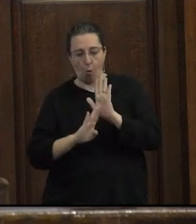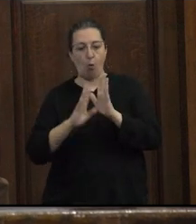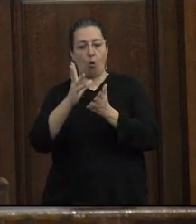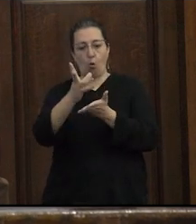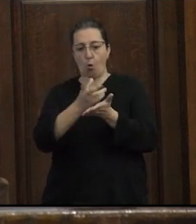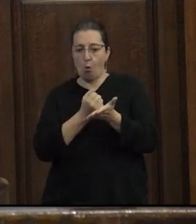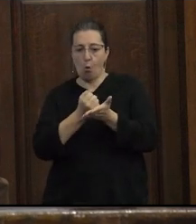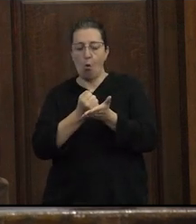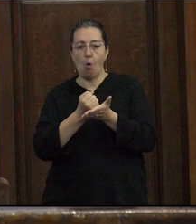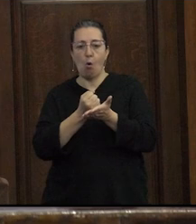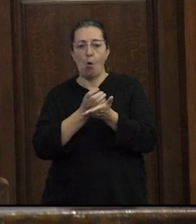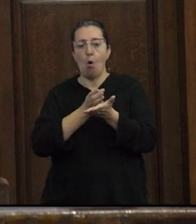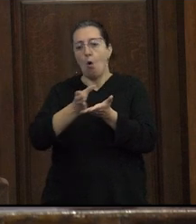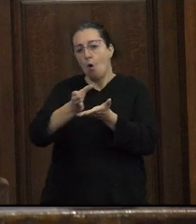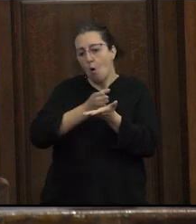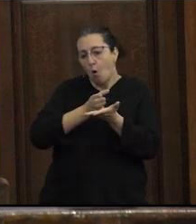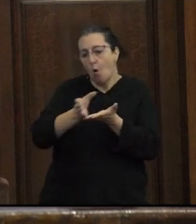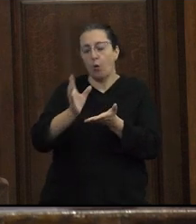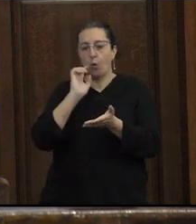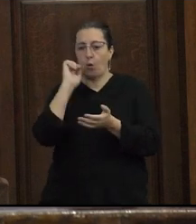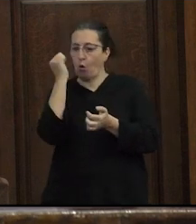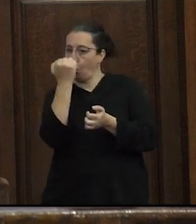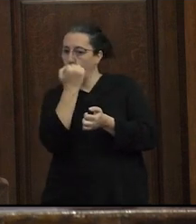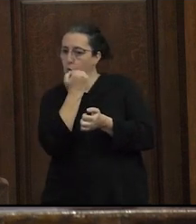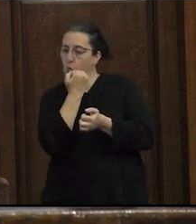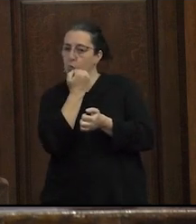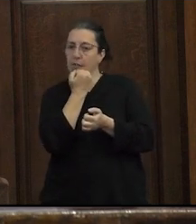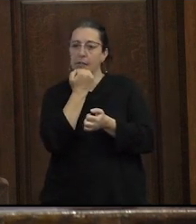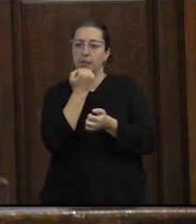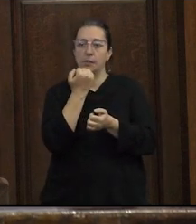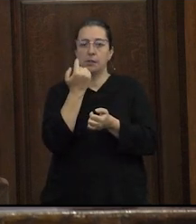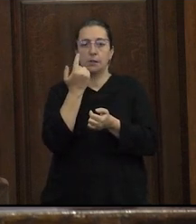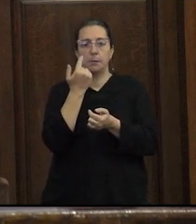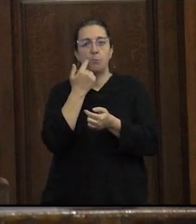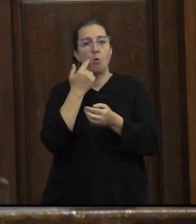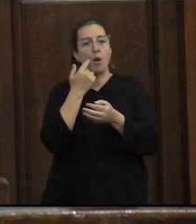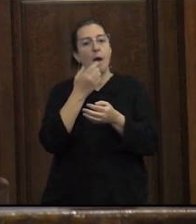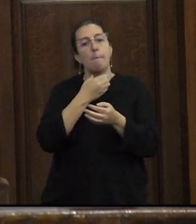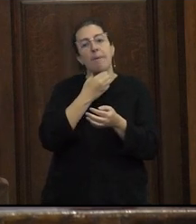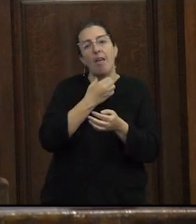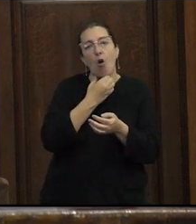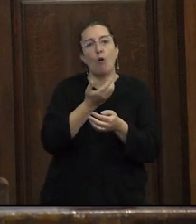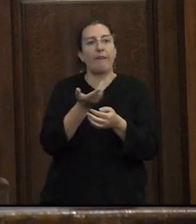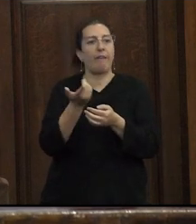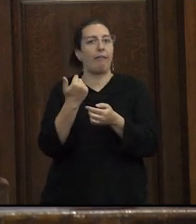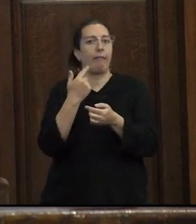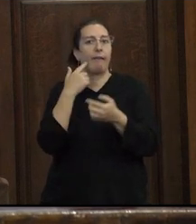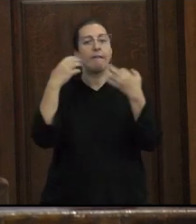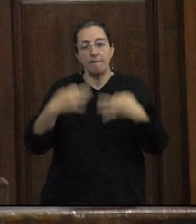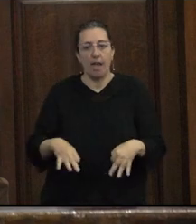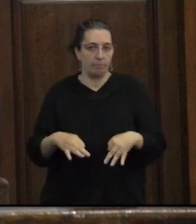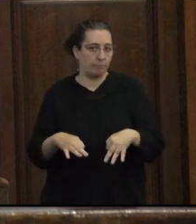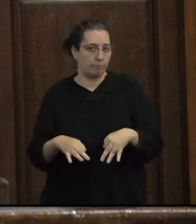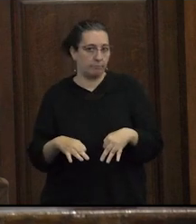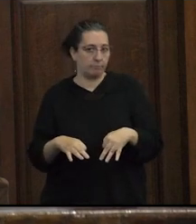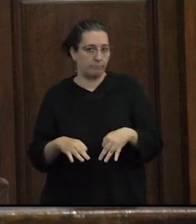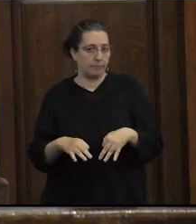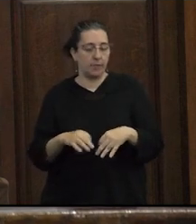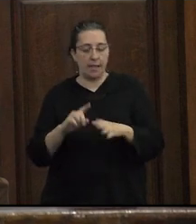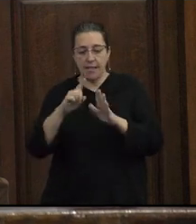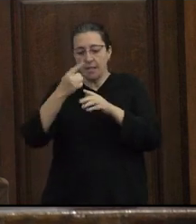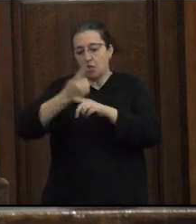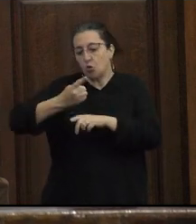códigos de conducta por la pedagogía del bien dice Alexandra Cohen un poco provocativamente y sus